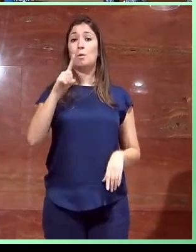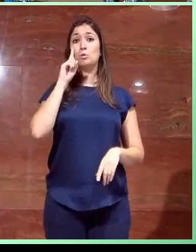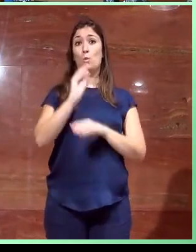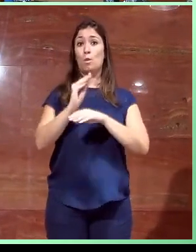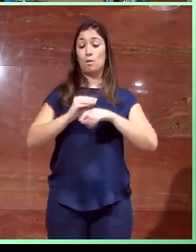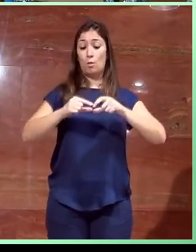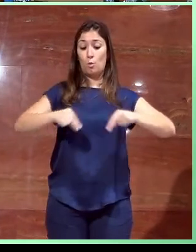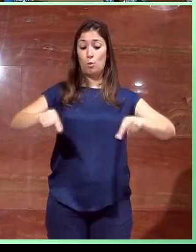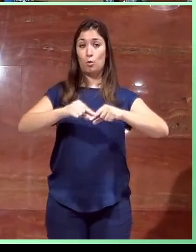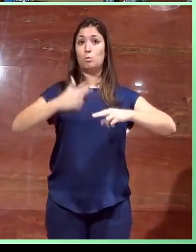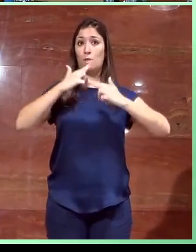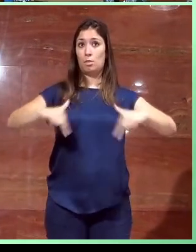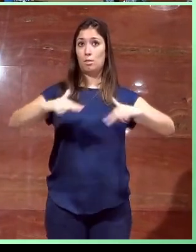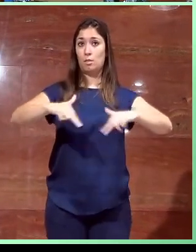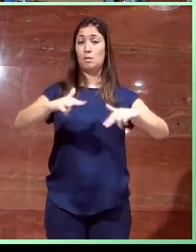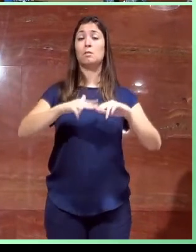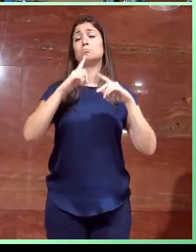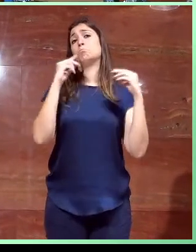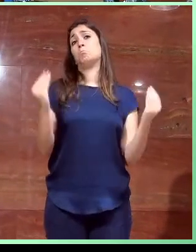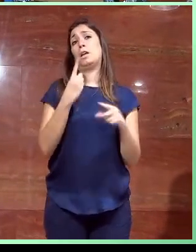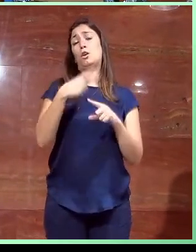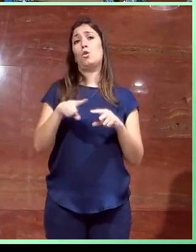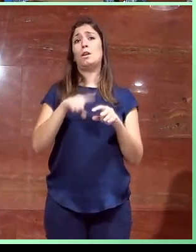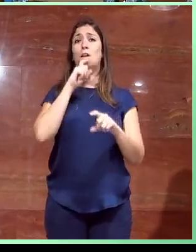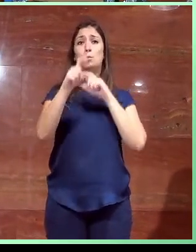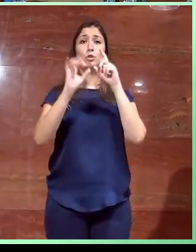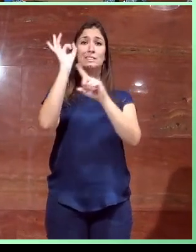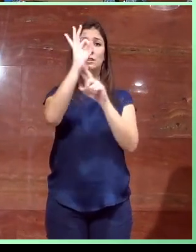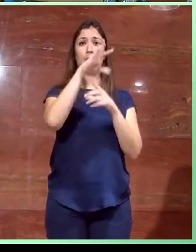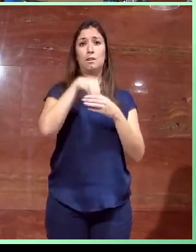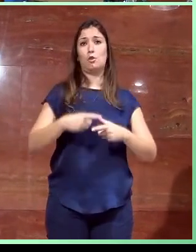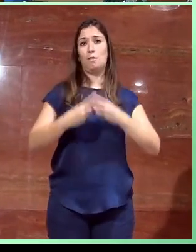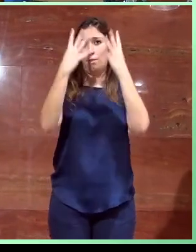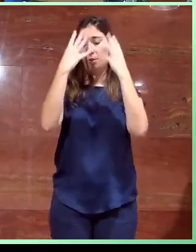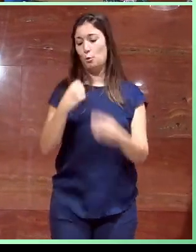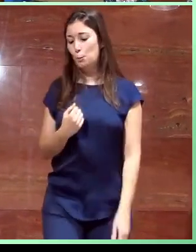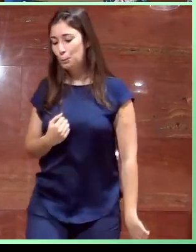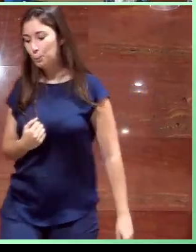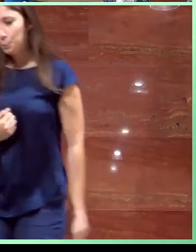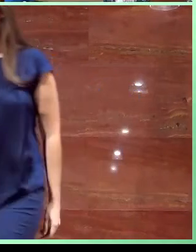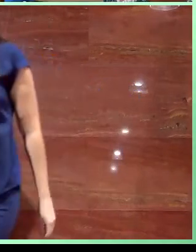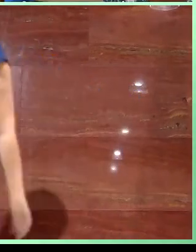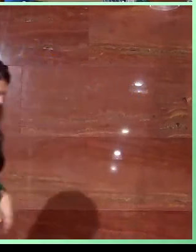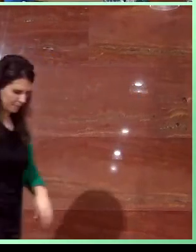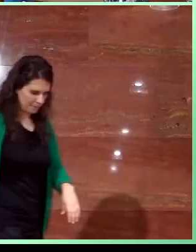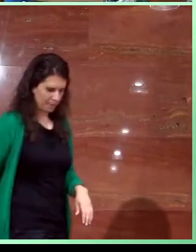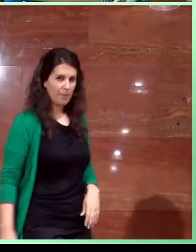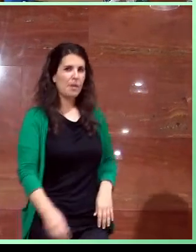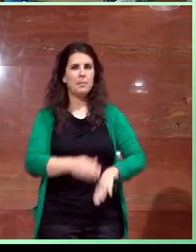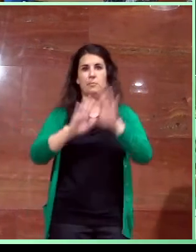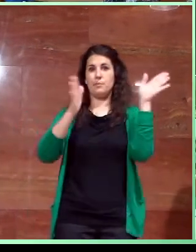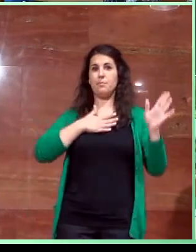la huella de los peldaños y bueno, por mejoras en la señalización del edificio. Bien, con esto concluyo mi